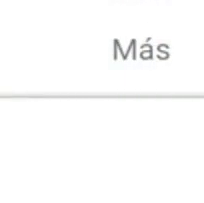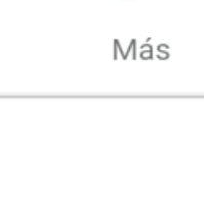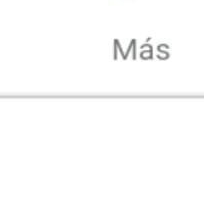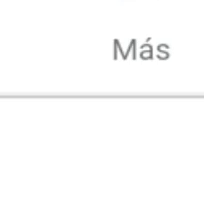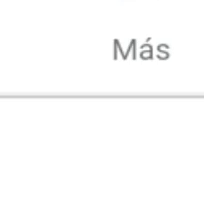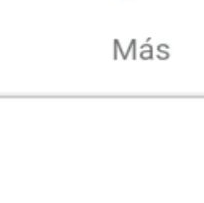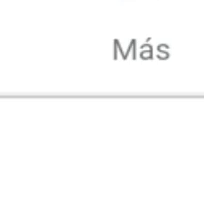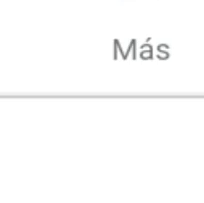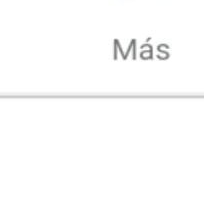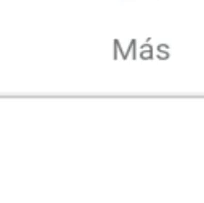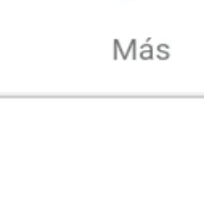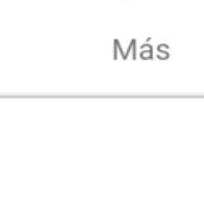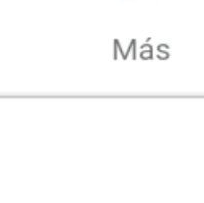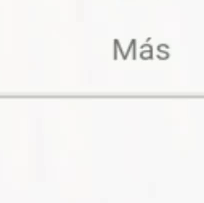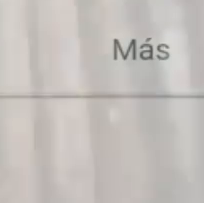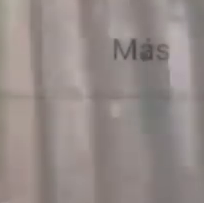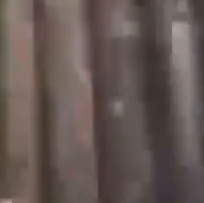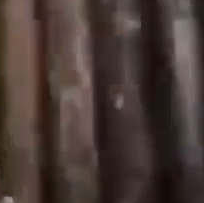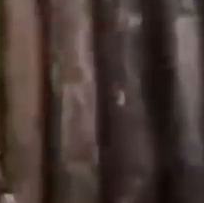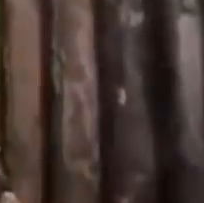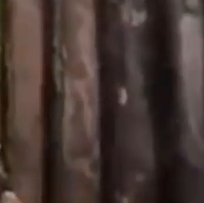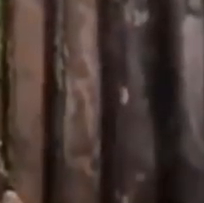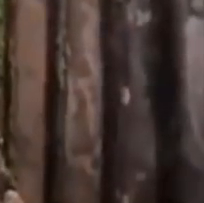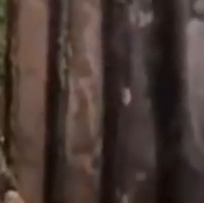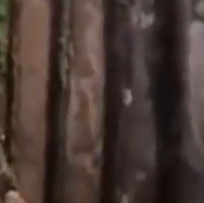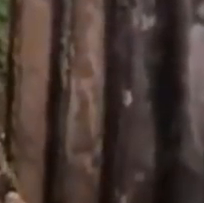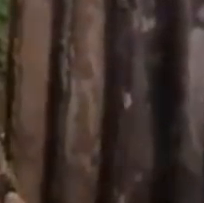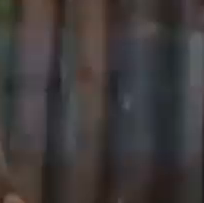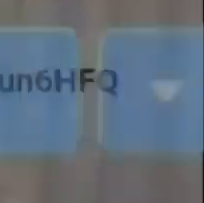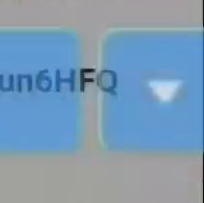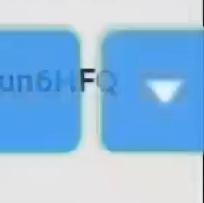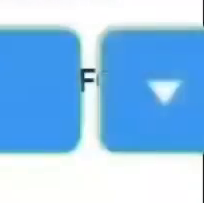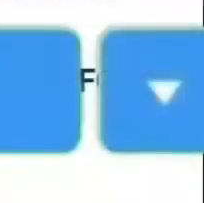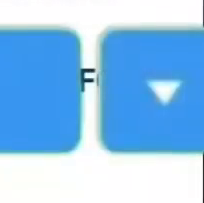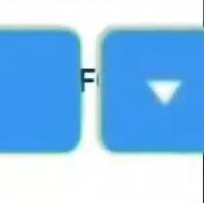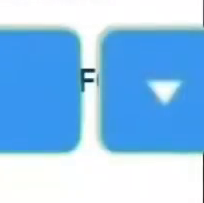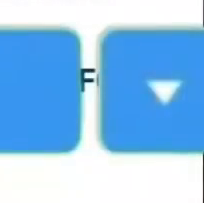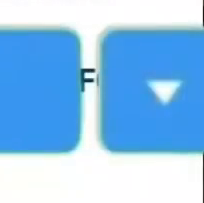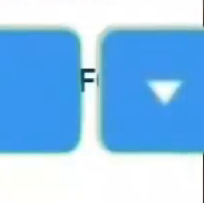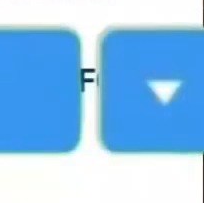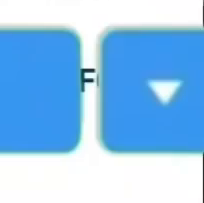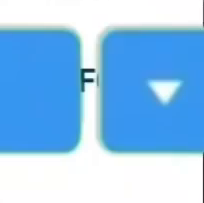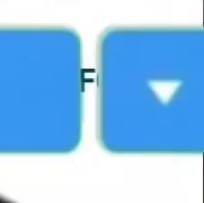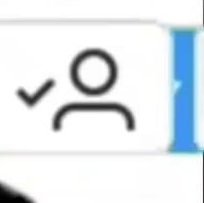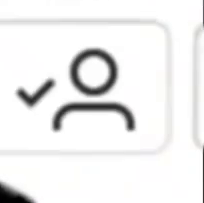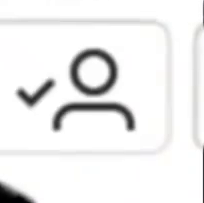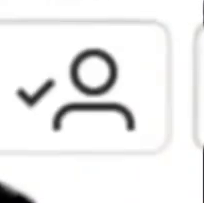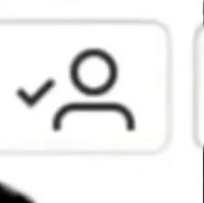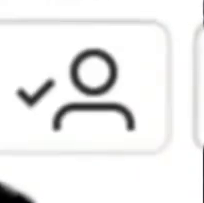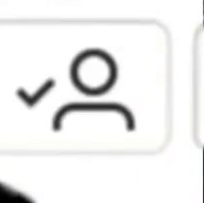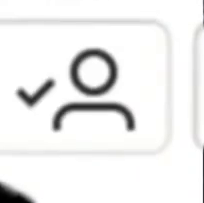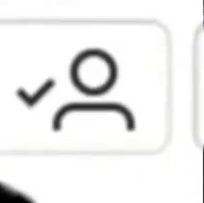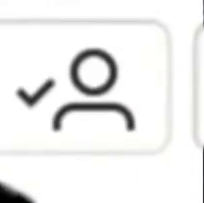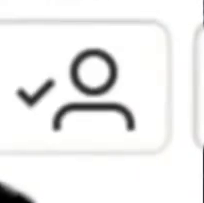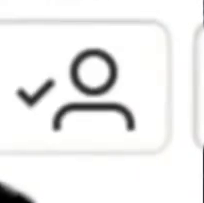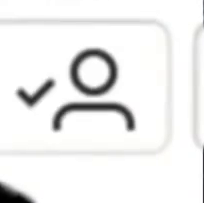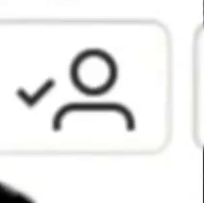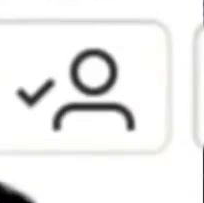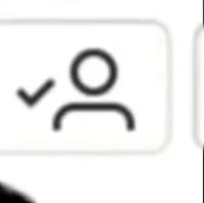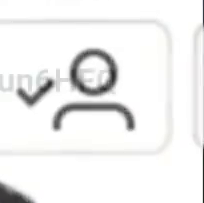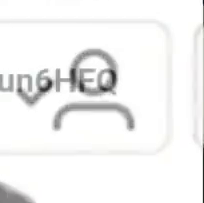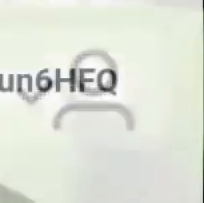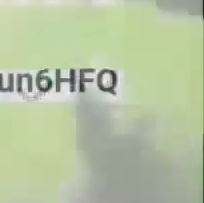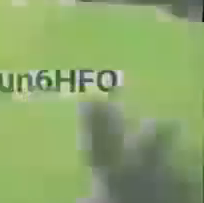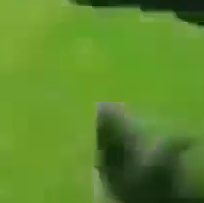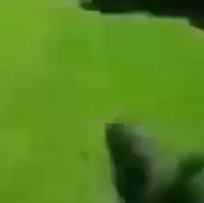también comparto una que otra cosita salvadoreña. También te invito a me sigas en Instagram, Ahí también aviso cuando subo un nuevo